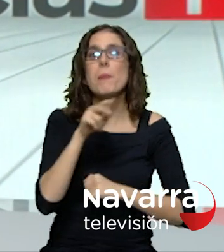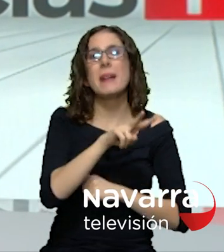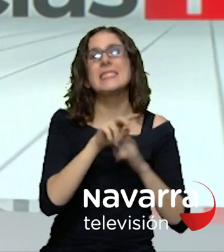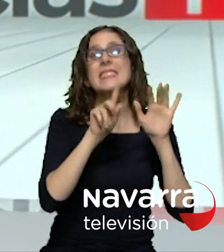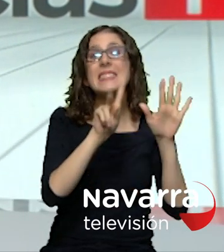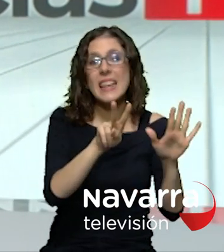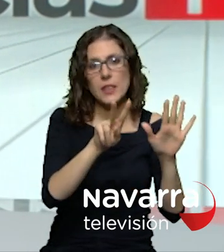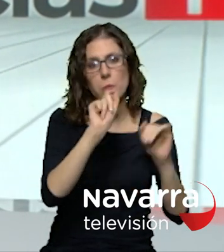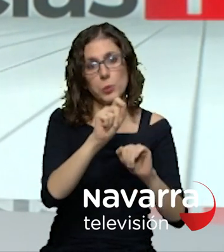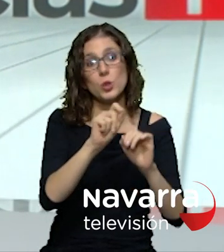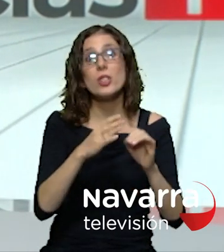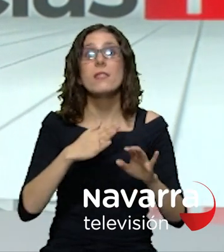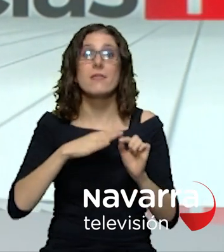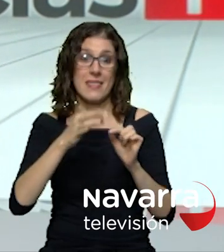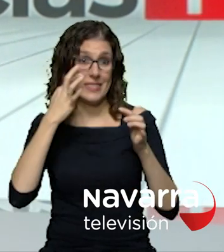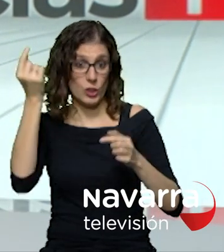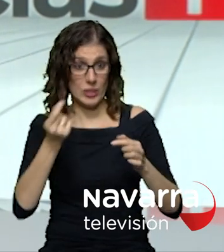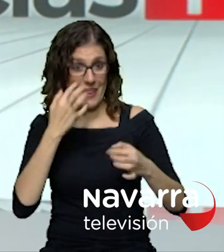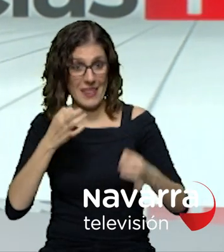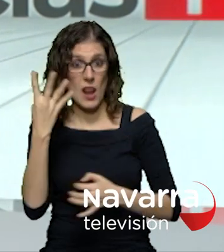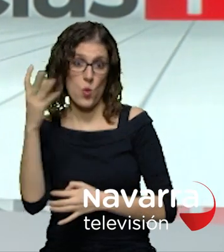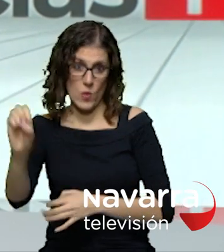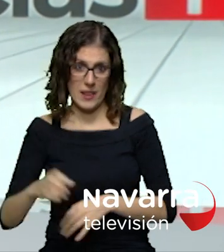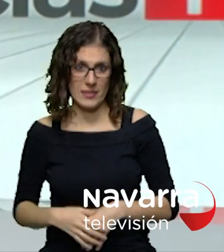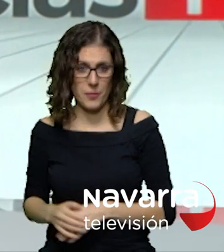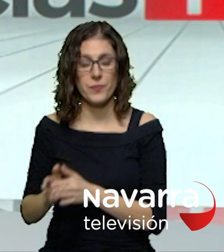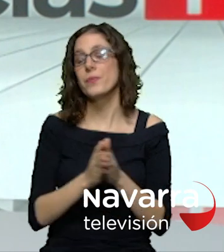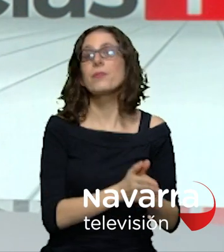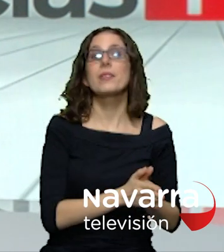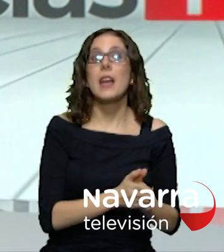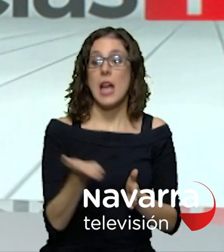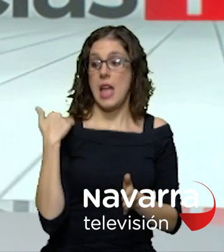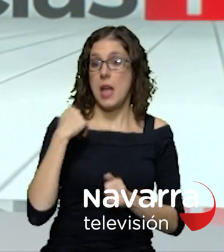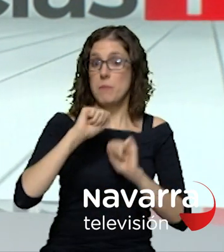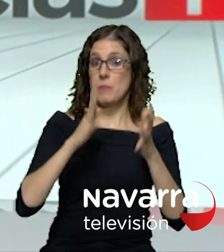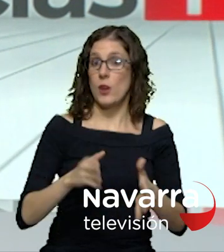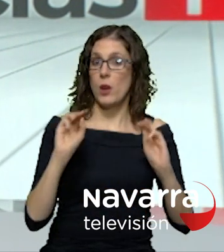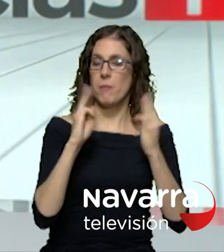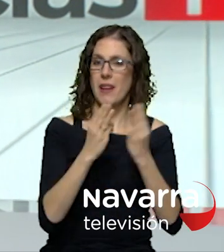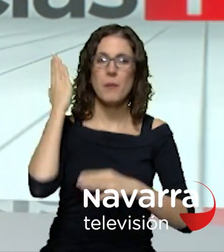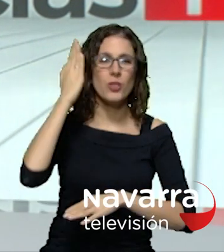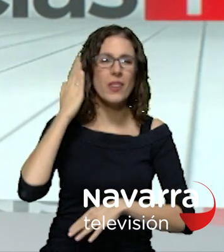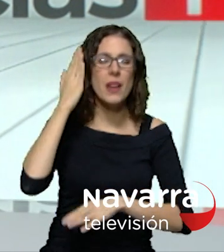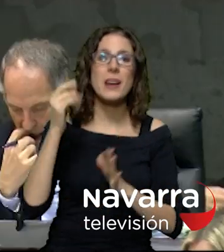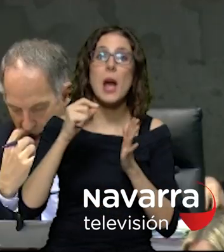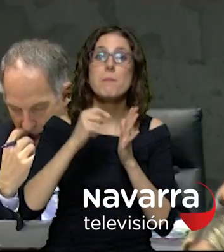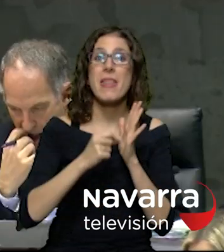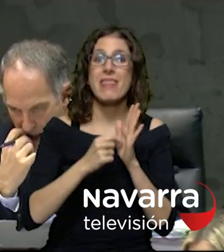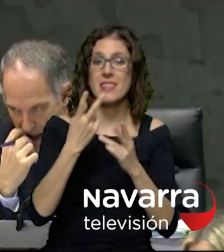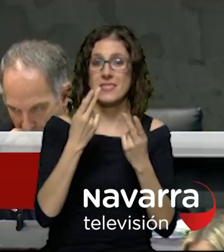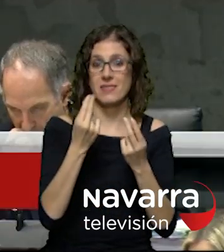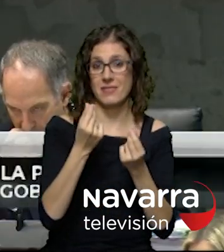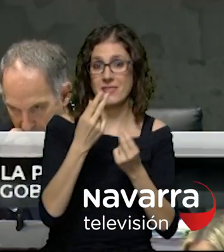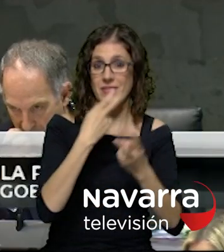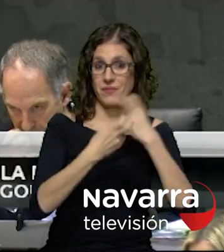otro asunto reacciones a las medidas fiscales que entraban en el parlamento de navarra este pasado miércoles para su debate e h bildu ha sido la